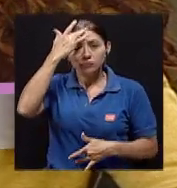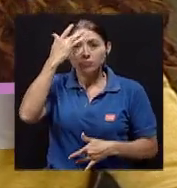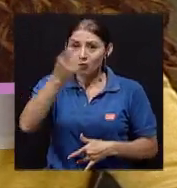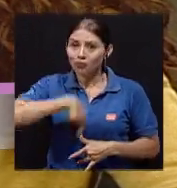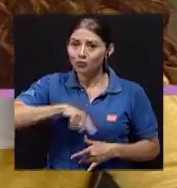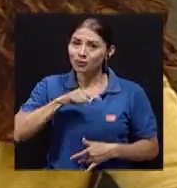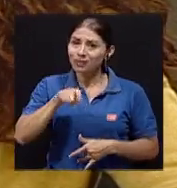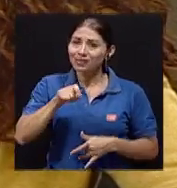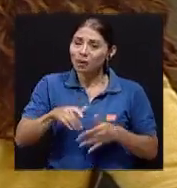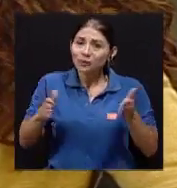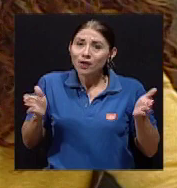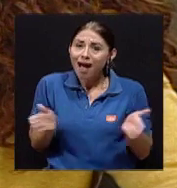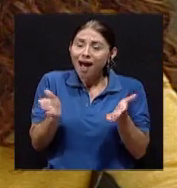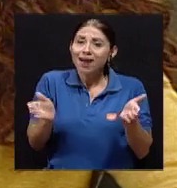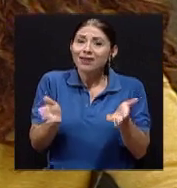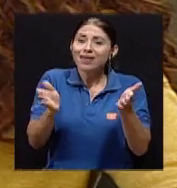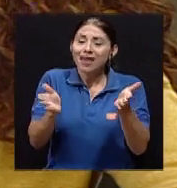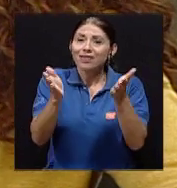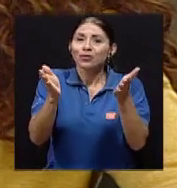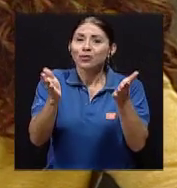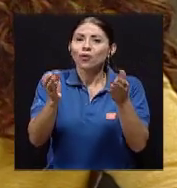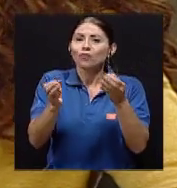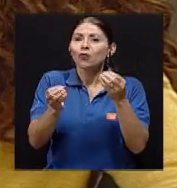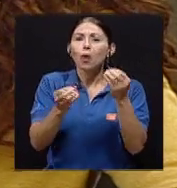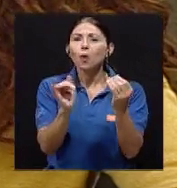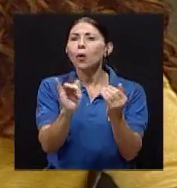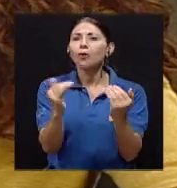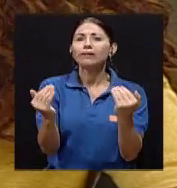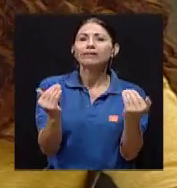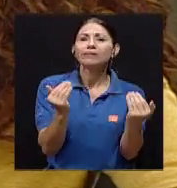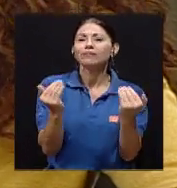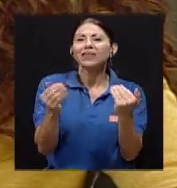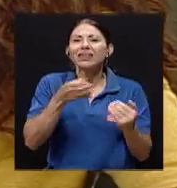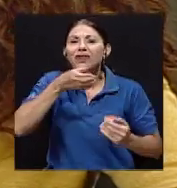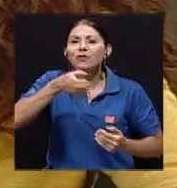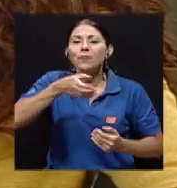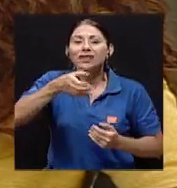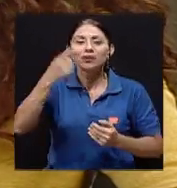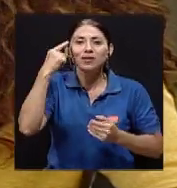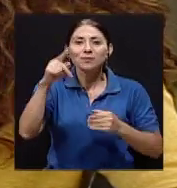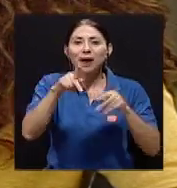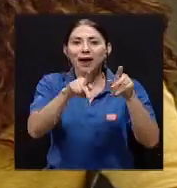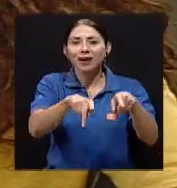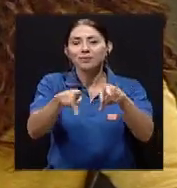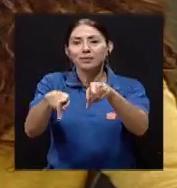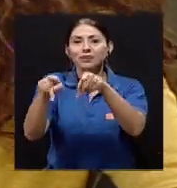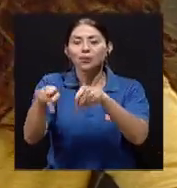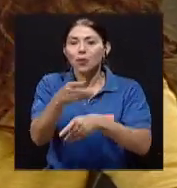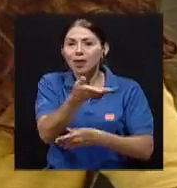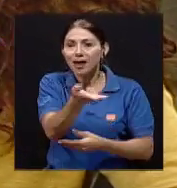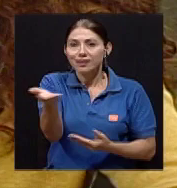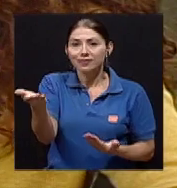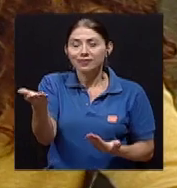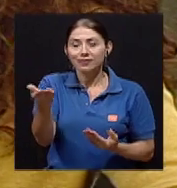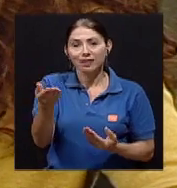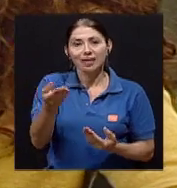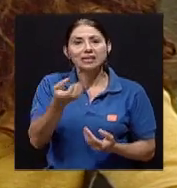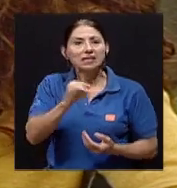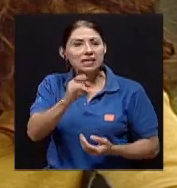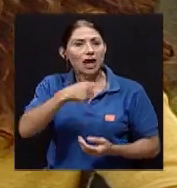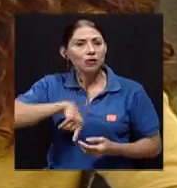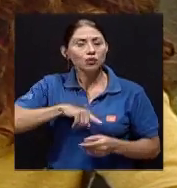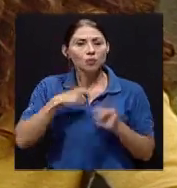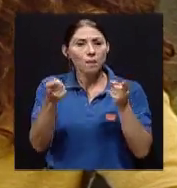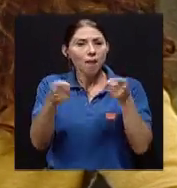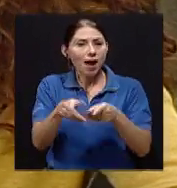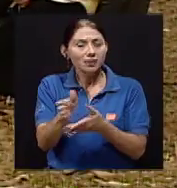poder sobrellevar esa enfermedad, ¿cómo ocurriría en eso? ¿qué recomendaciones podríamos darle a las personas? o si nosotros tuviésemos